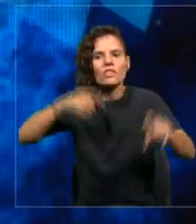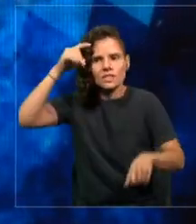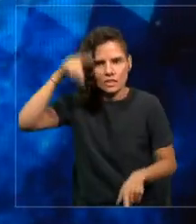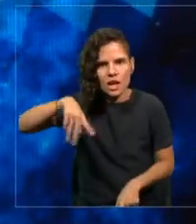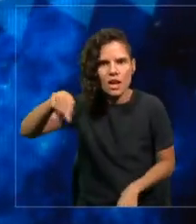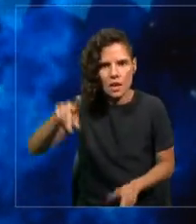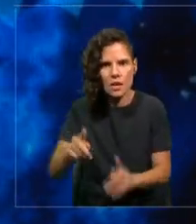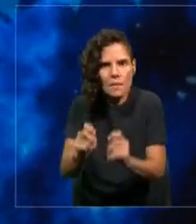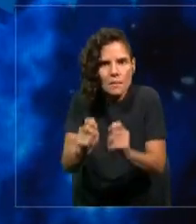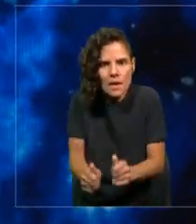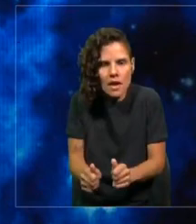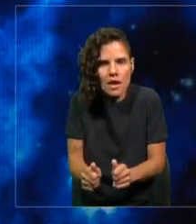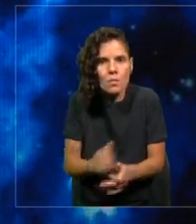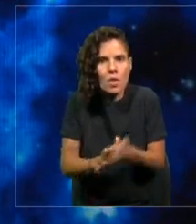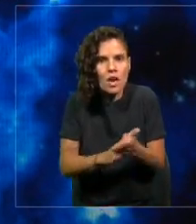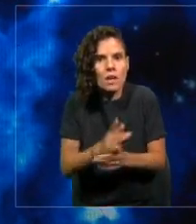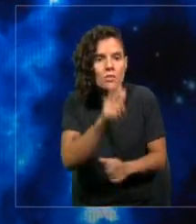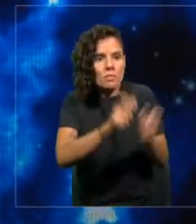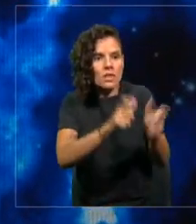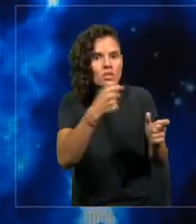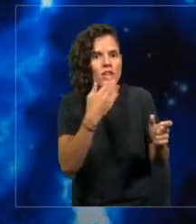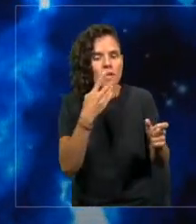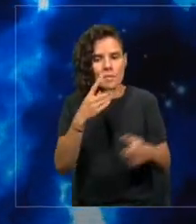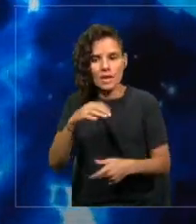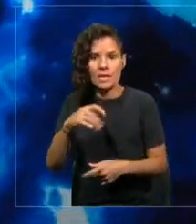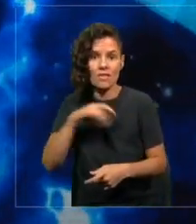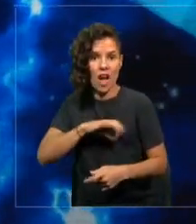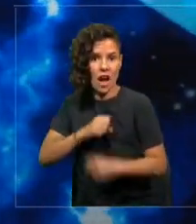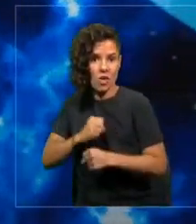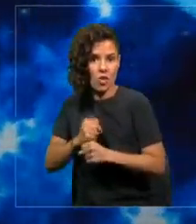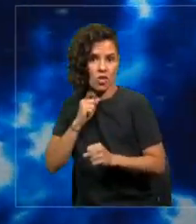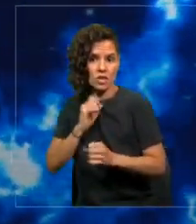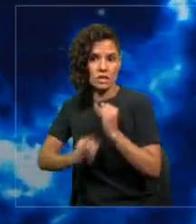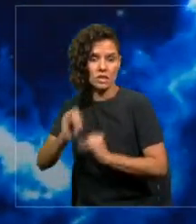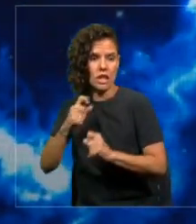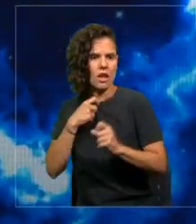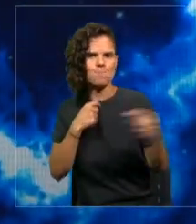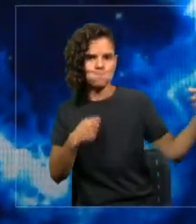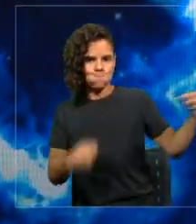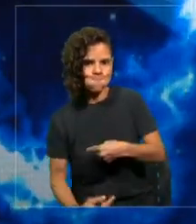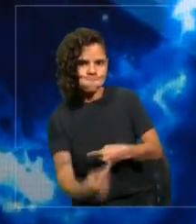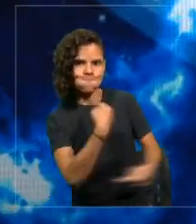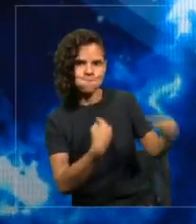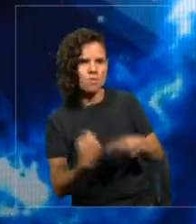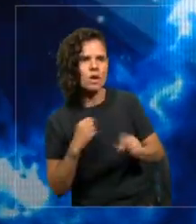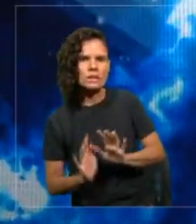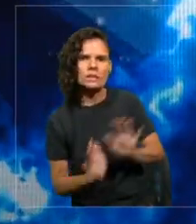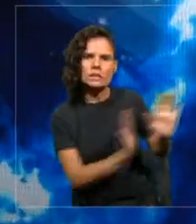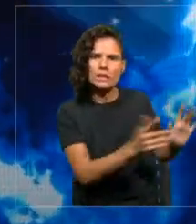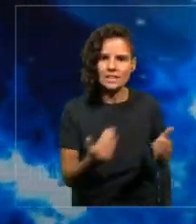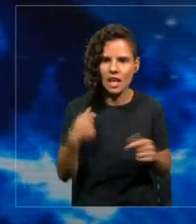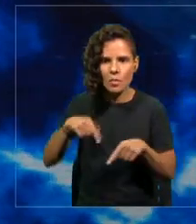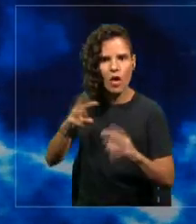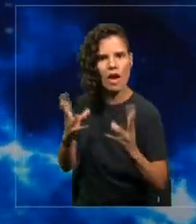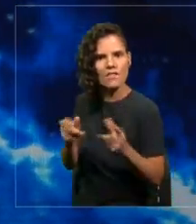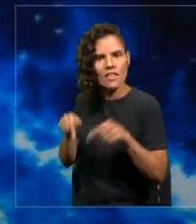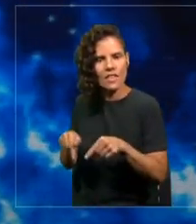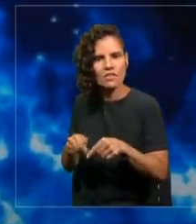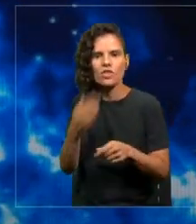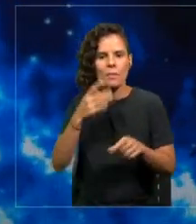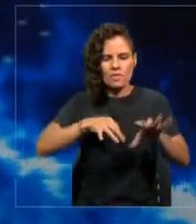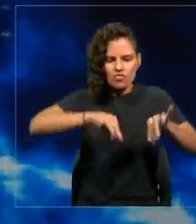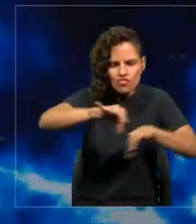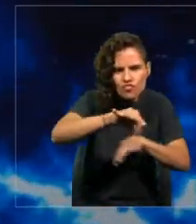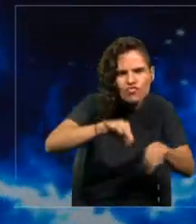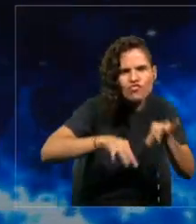contraatacar a unos hackers que están atacando un banco. Necesitamos que sepan diseño gráfico. Necesitamos que sepan trabajar